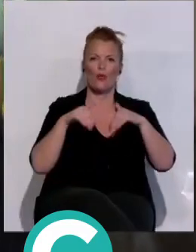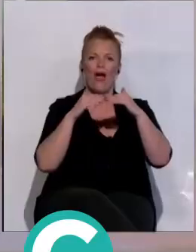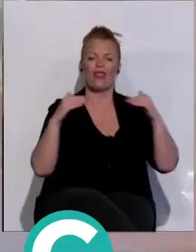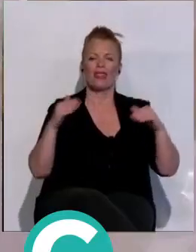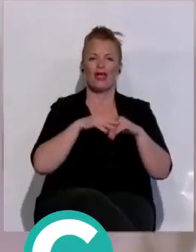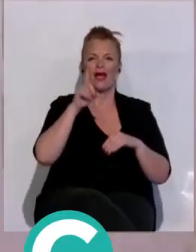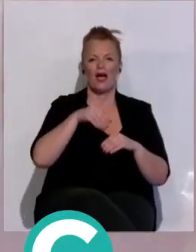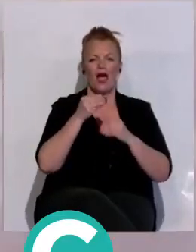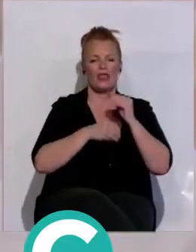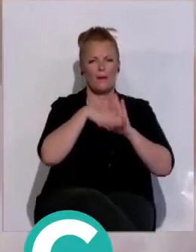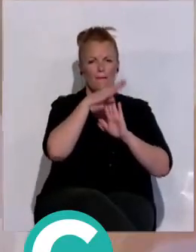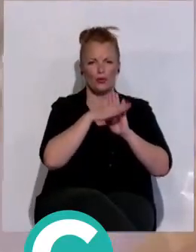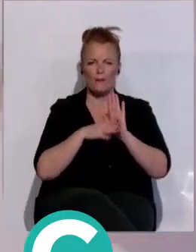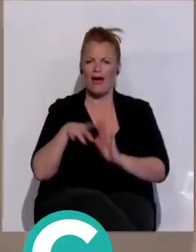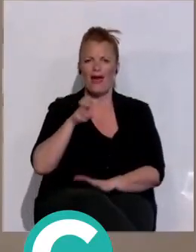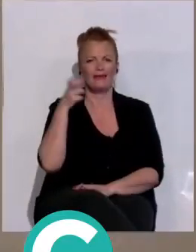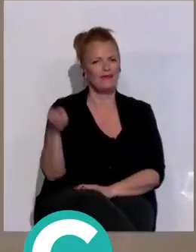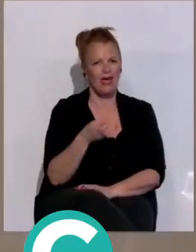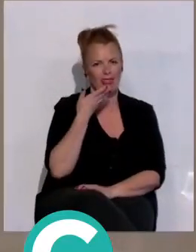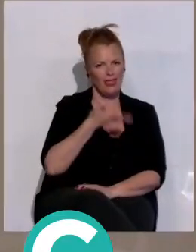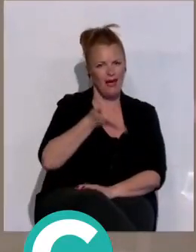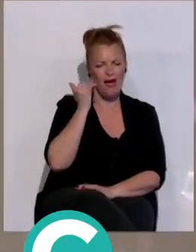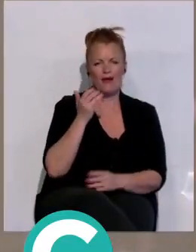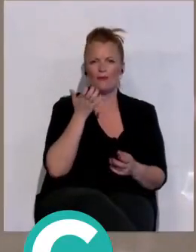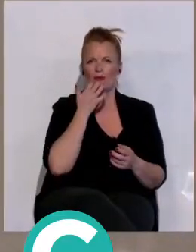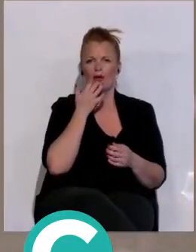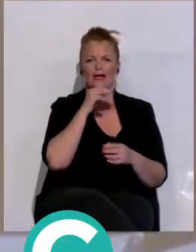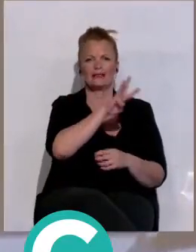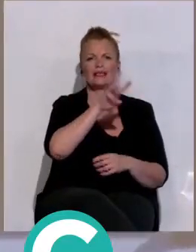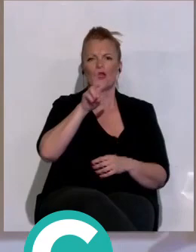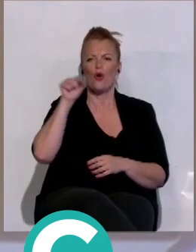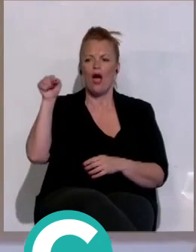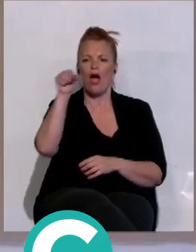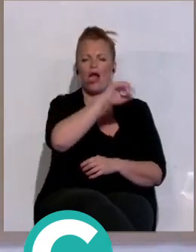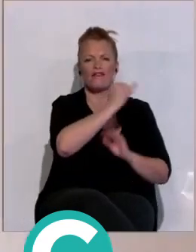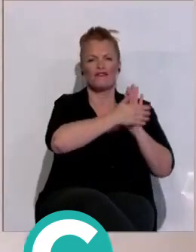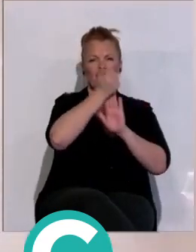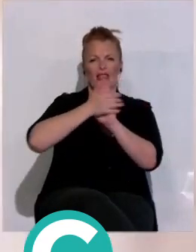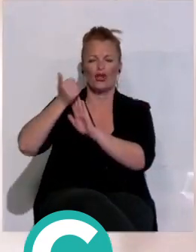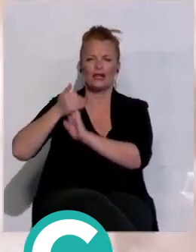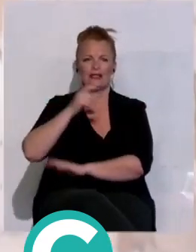un extenso programa de actividades en las que estarán representadas 32 federaciones deportivas.